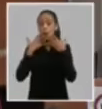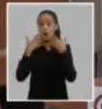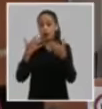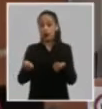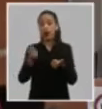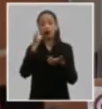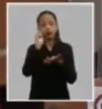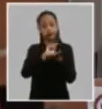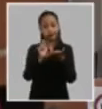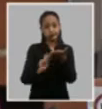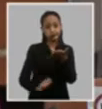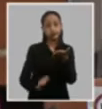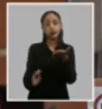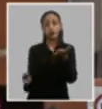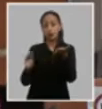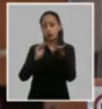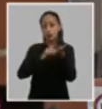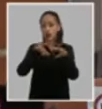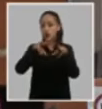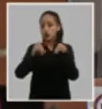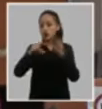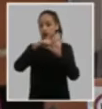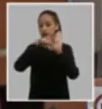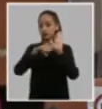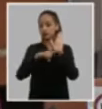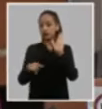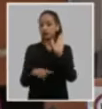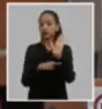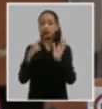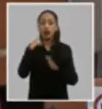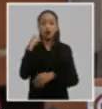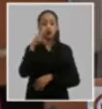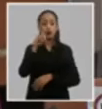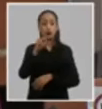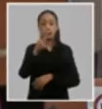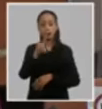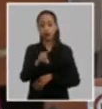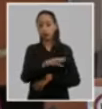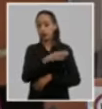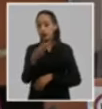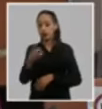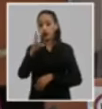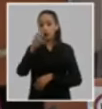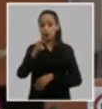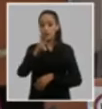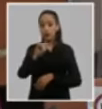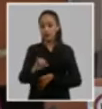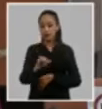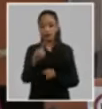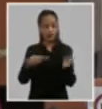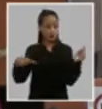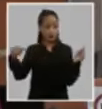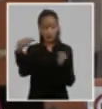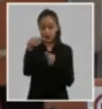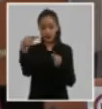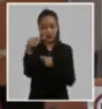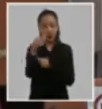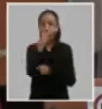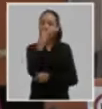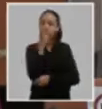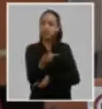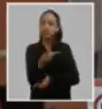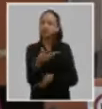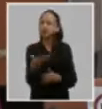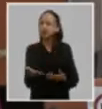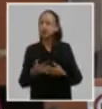la redacción de los nuevos lineamientos en el periodo 2021-2026 donde el énfasis fundamental tenemos que hacerlo